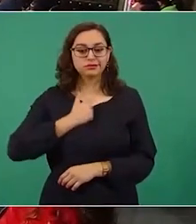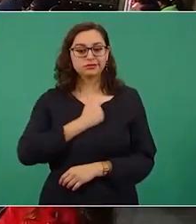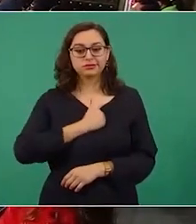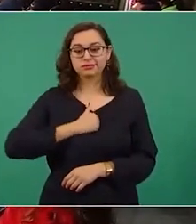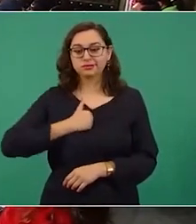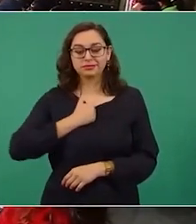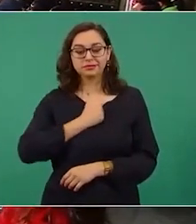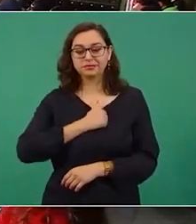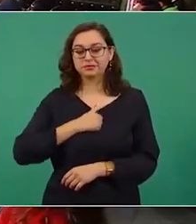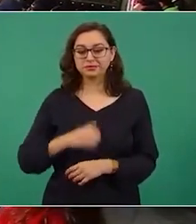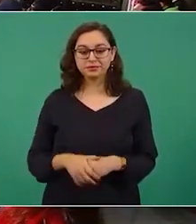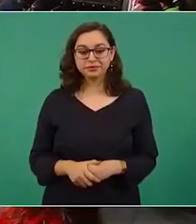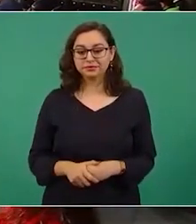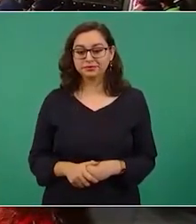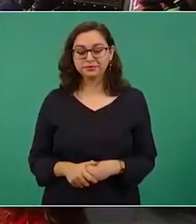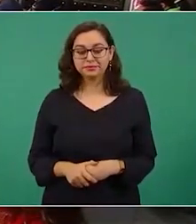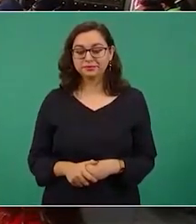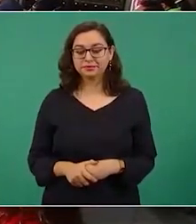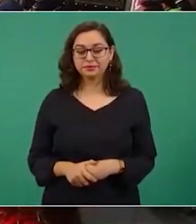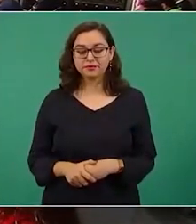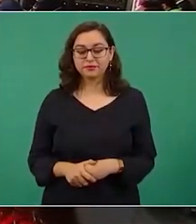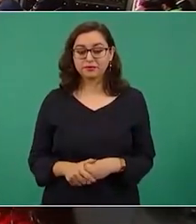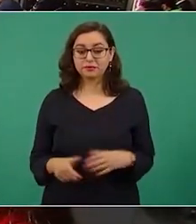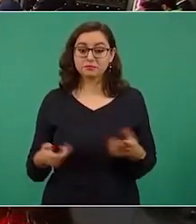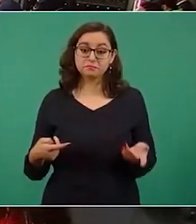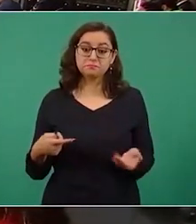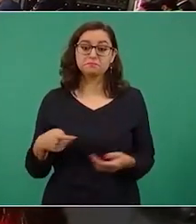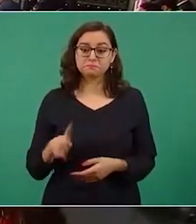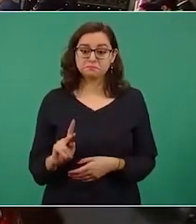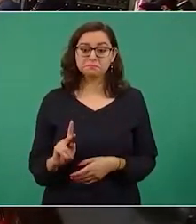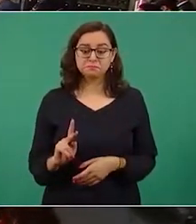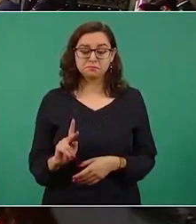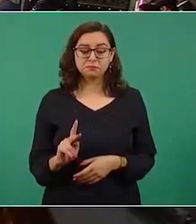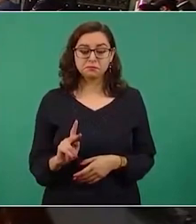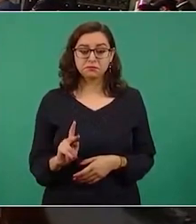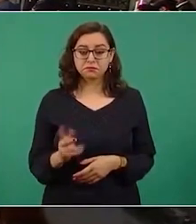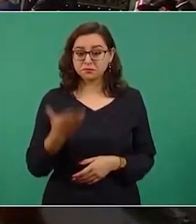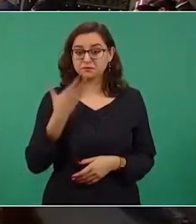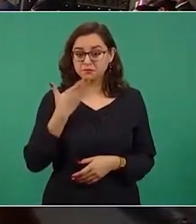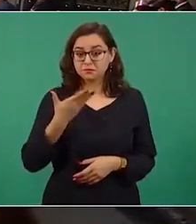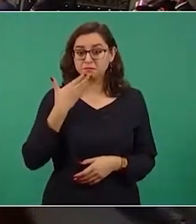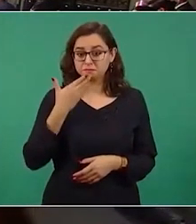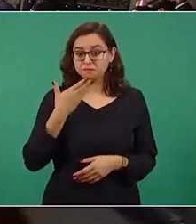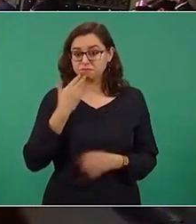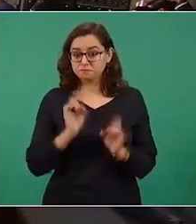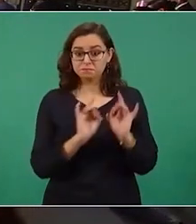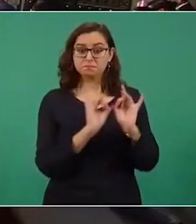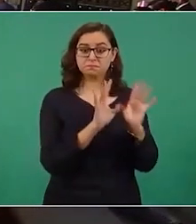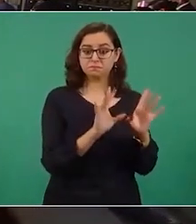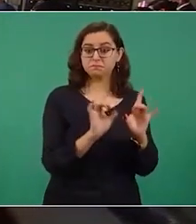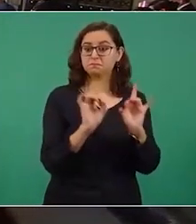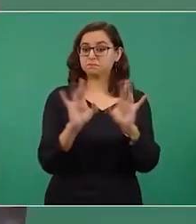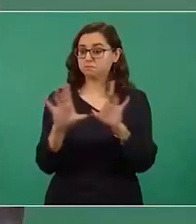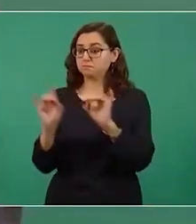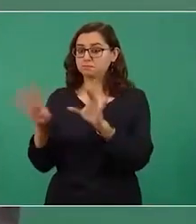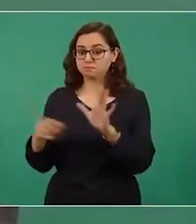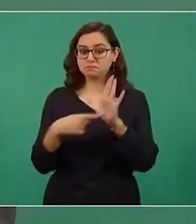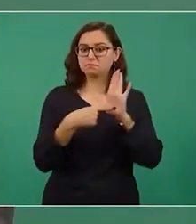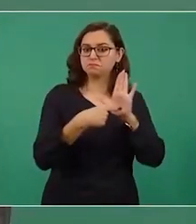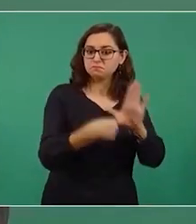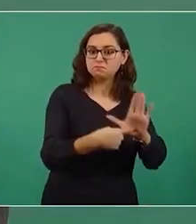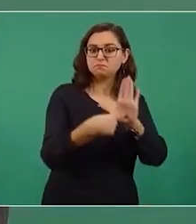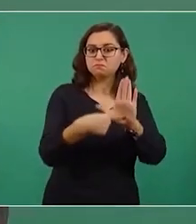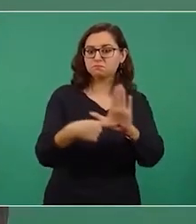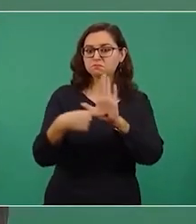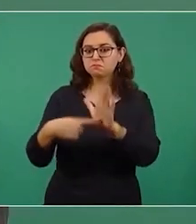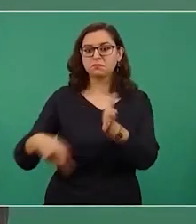Pero qué bien que están saliendo estas cosas porque